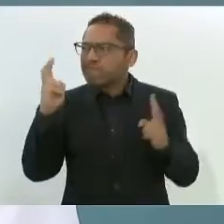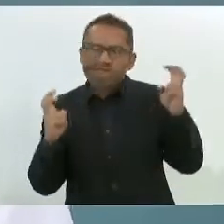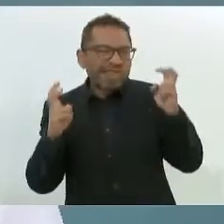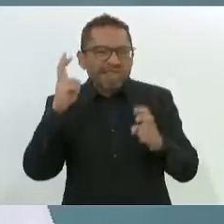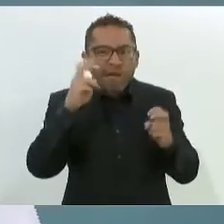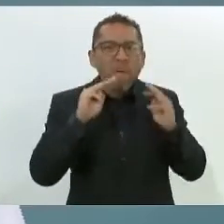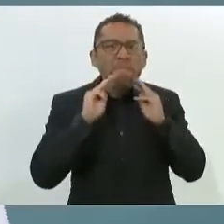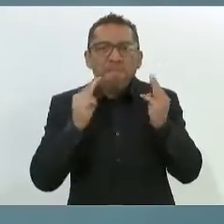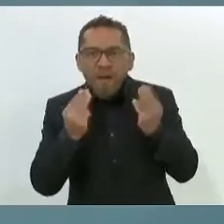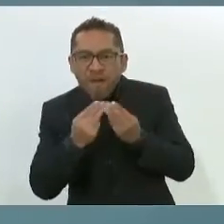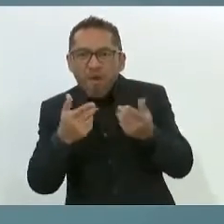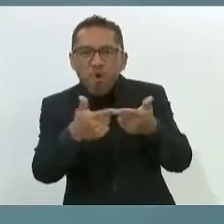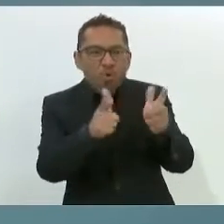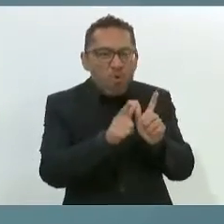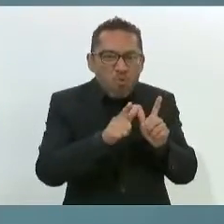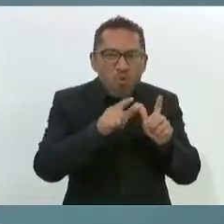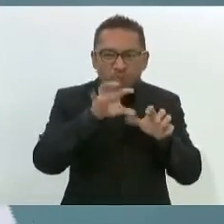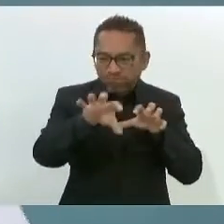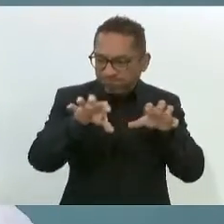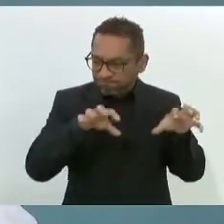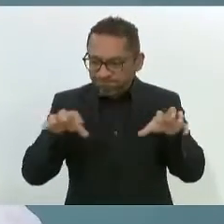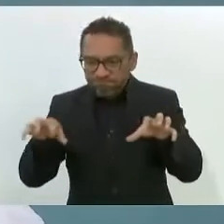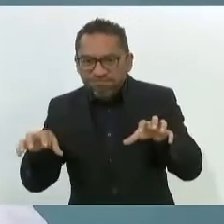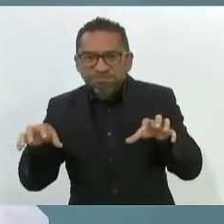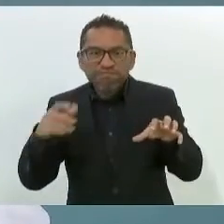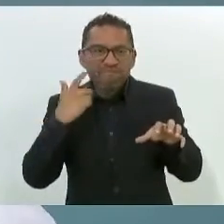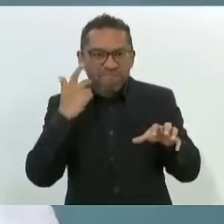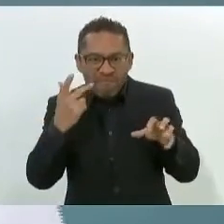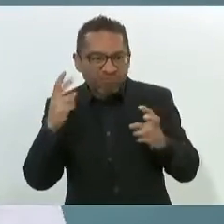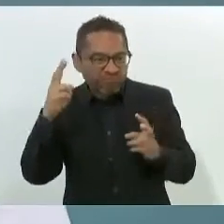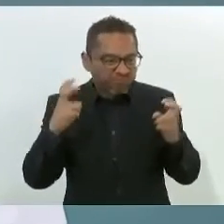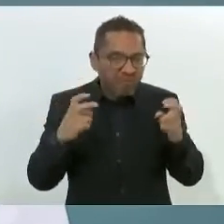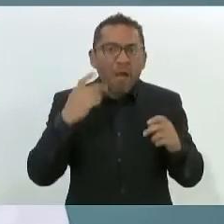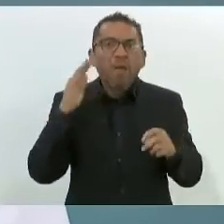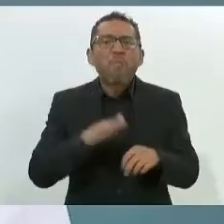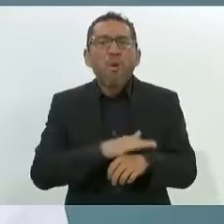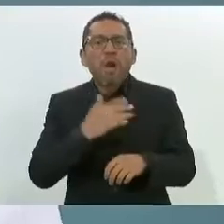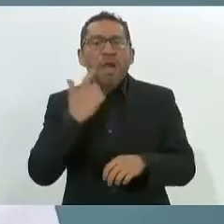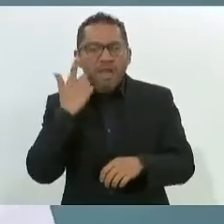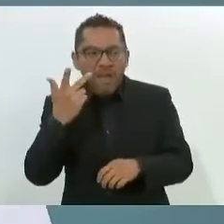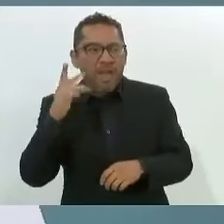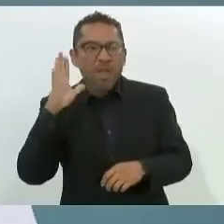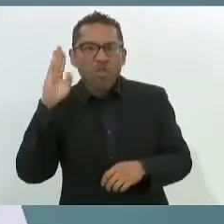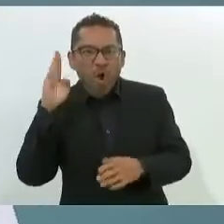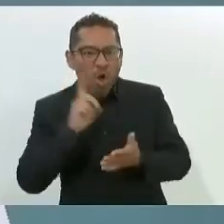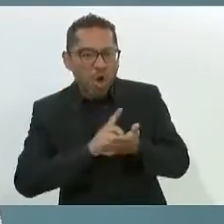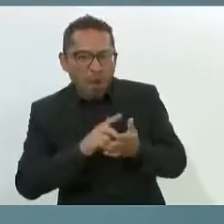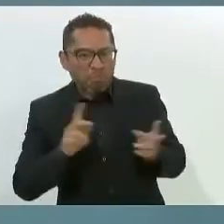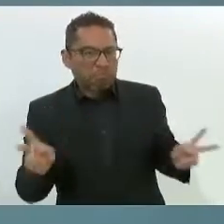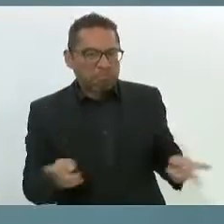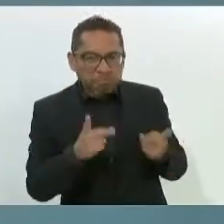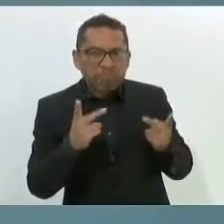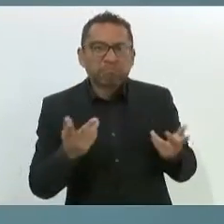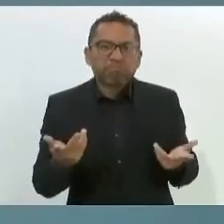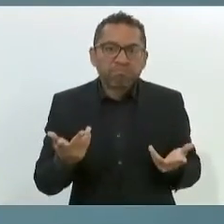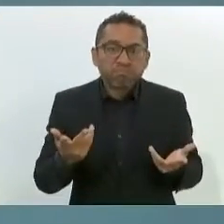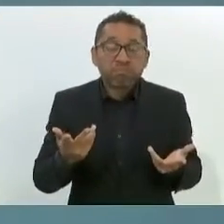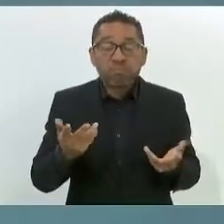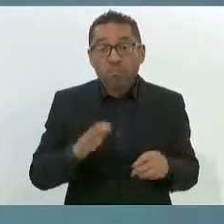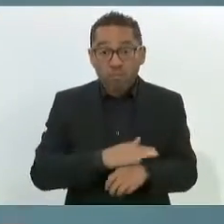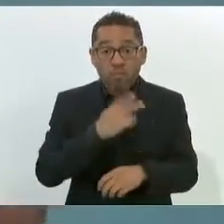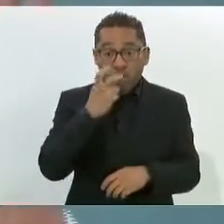territorio y por la venta de drogas. Por eso, en los próximos días,